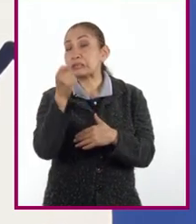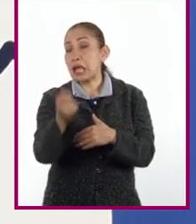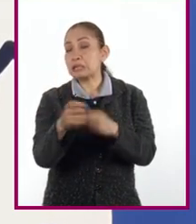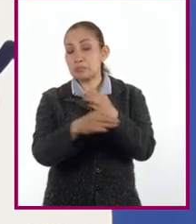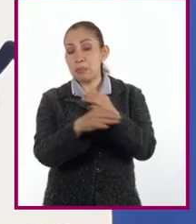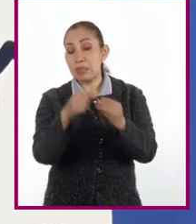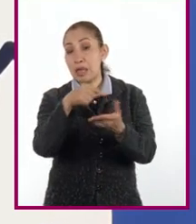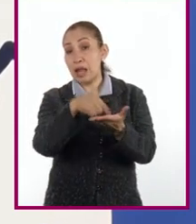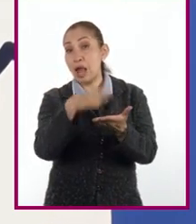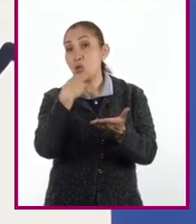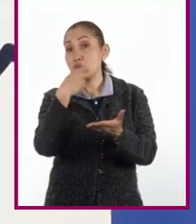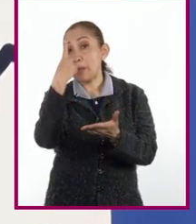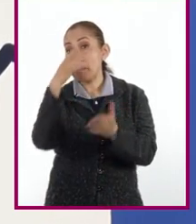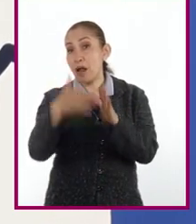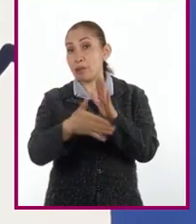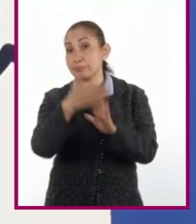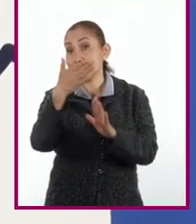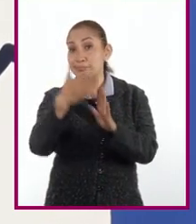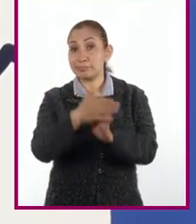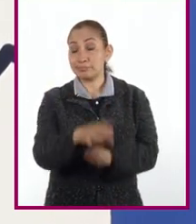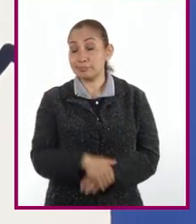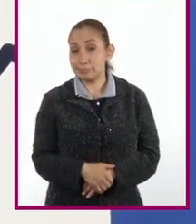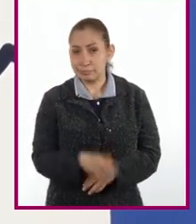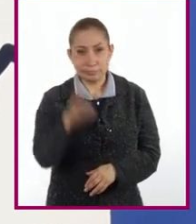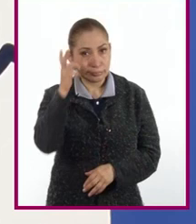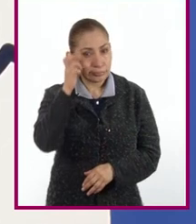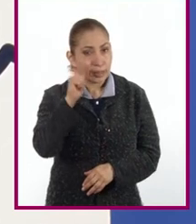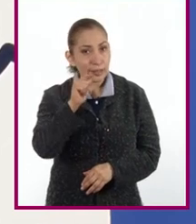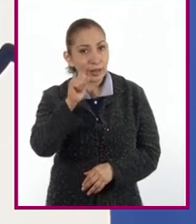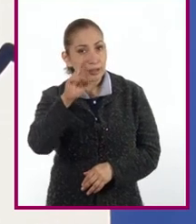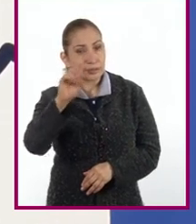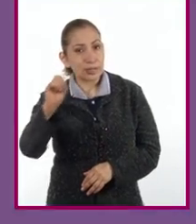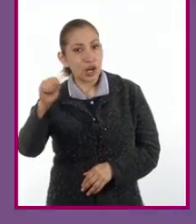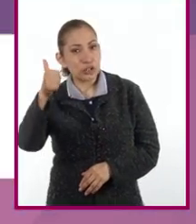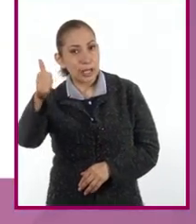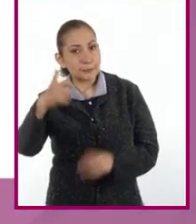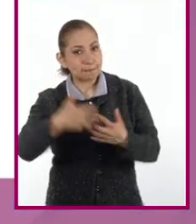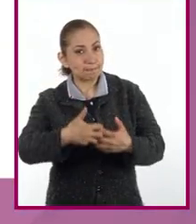los materiales empleados en la construcción. Te escuchamos, TR-06.